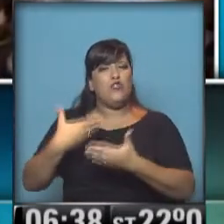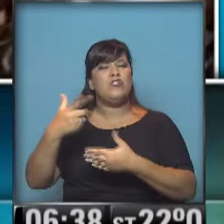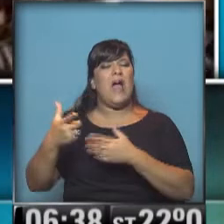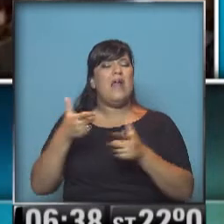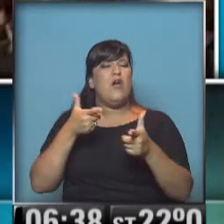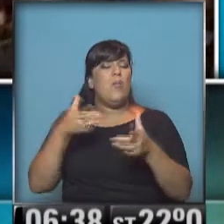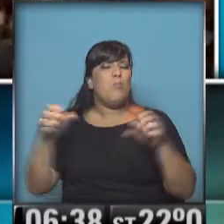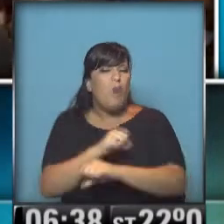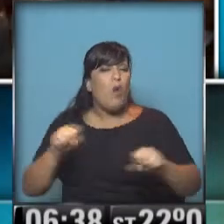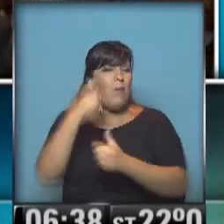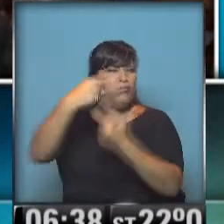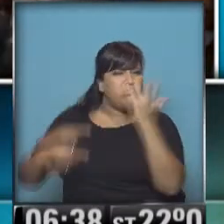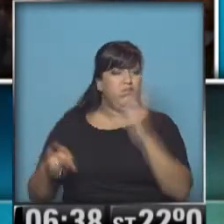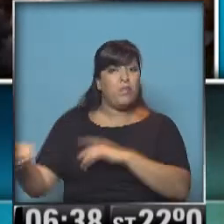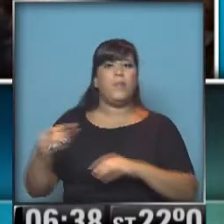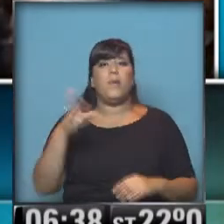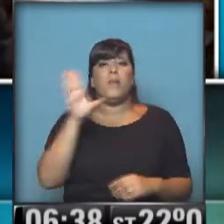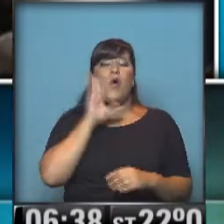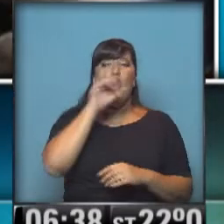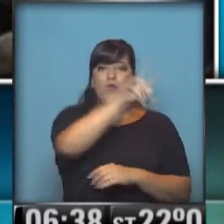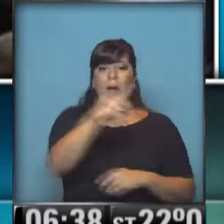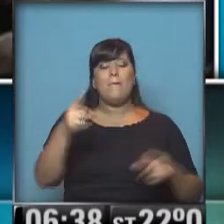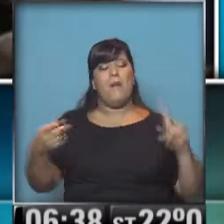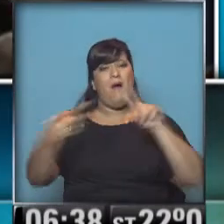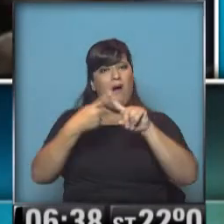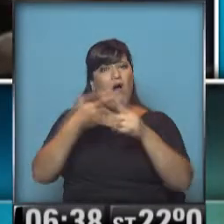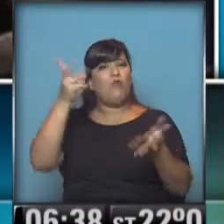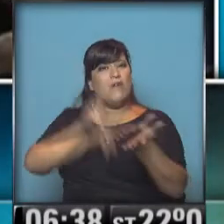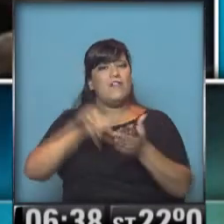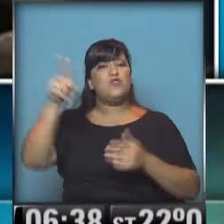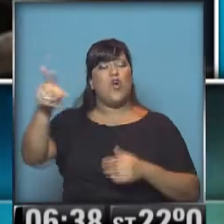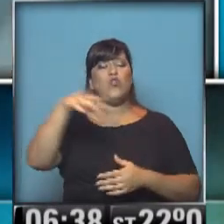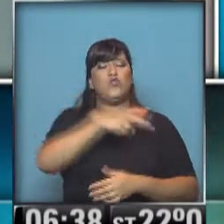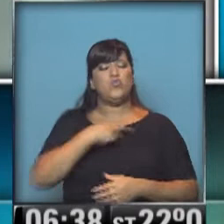reivindicó el diálogo iniciado en Suiza con el gobierno de Rouhani.